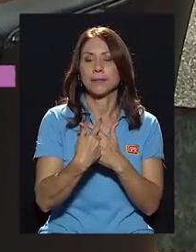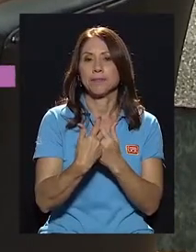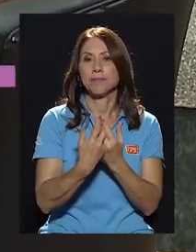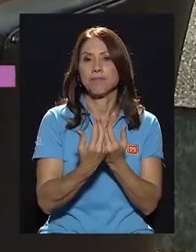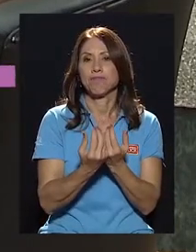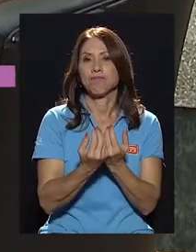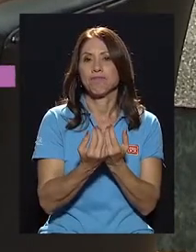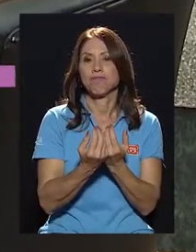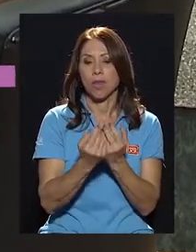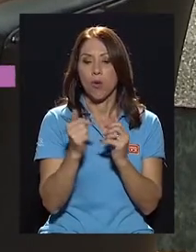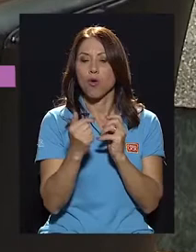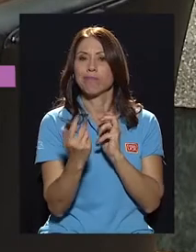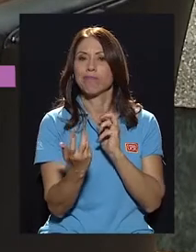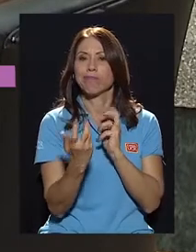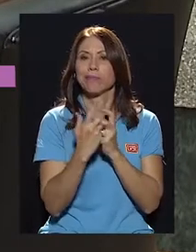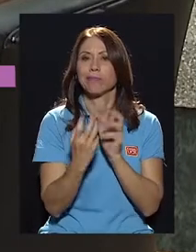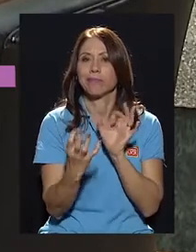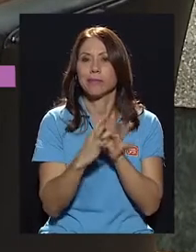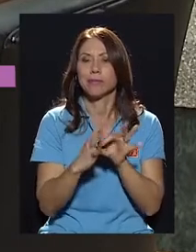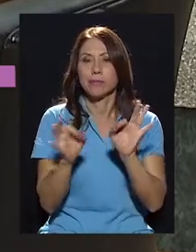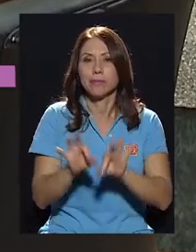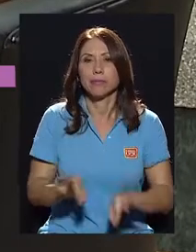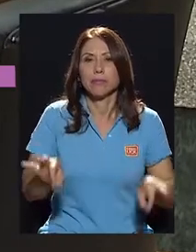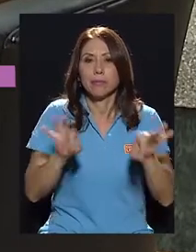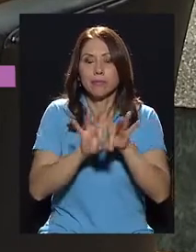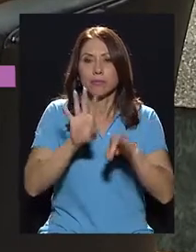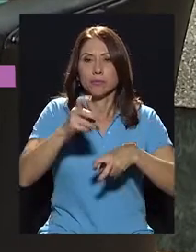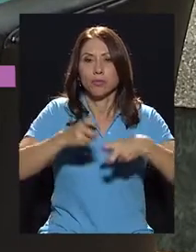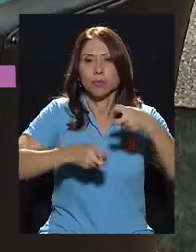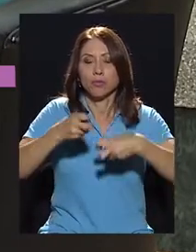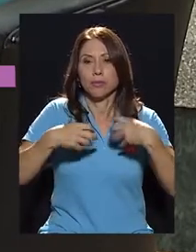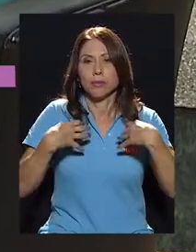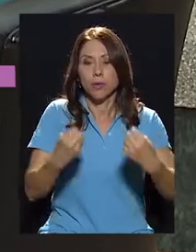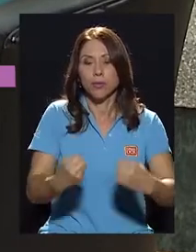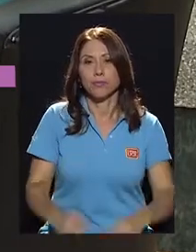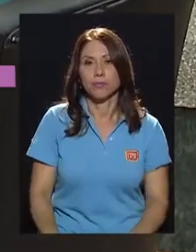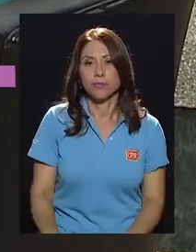a la importancia de su problema de salud.